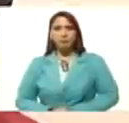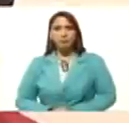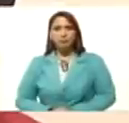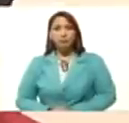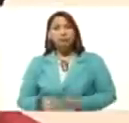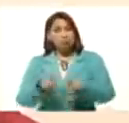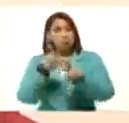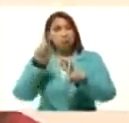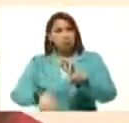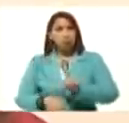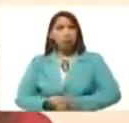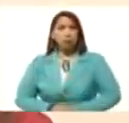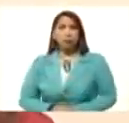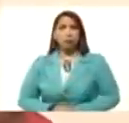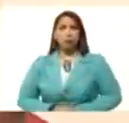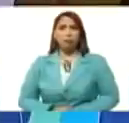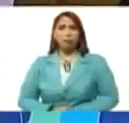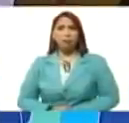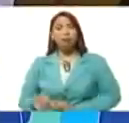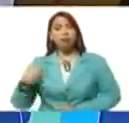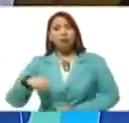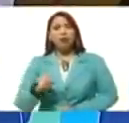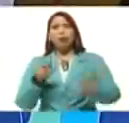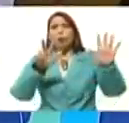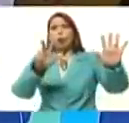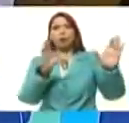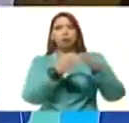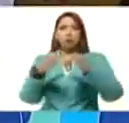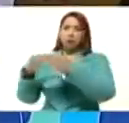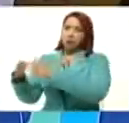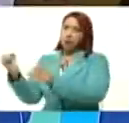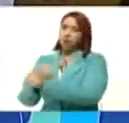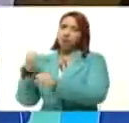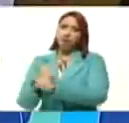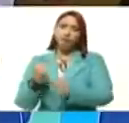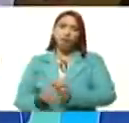Igualmente, tenemos ocho equipos de trabajo.